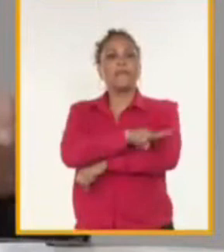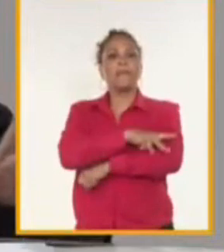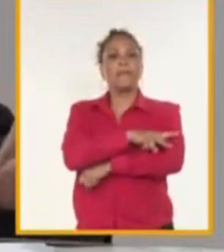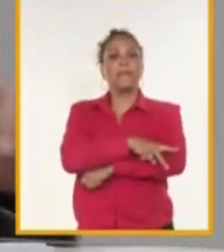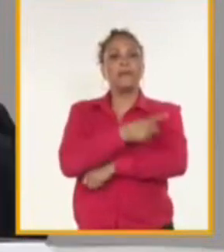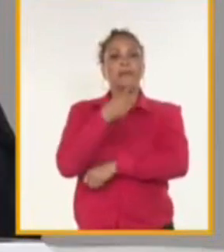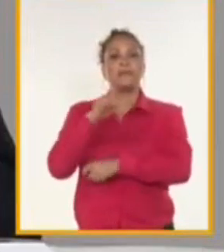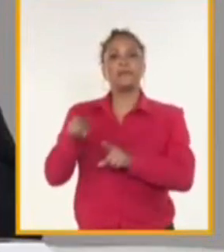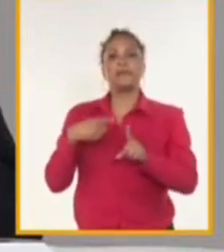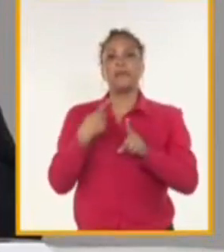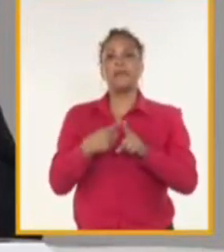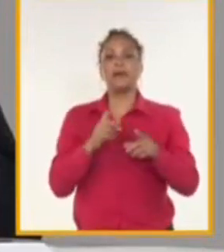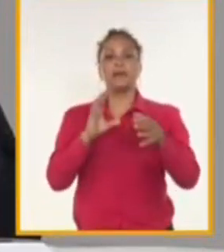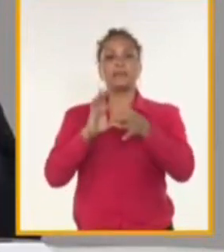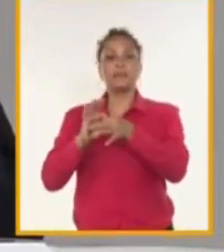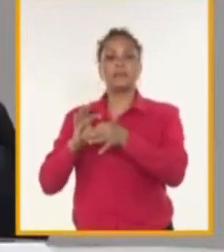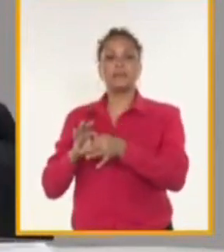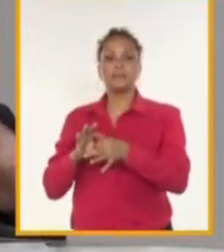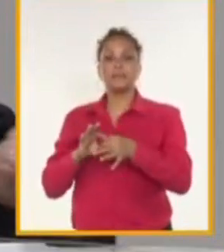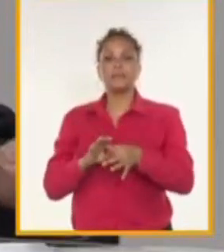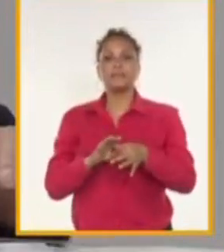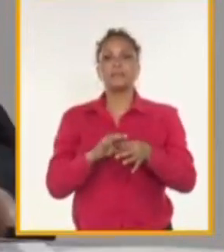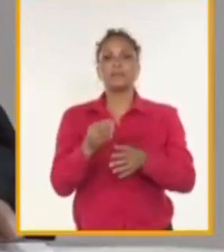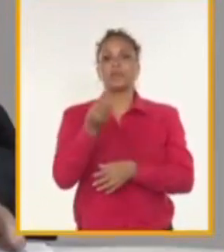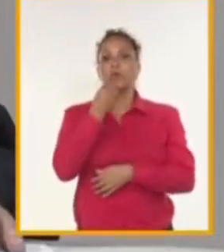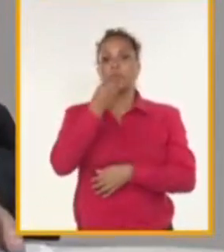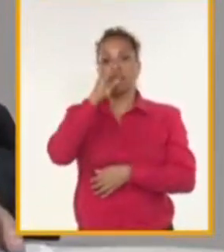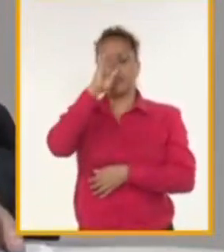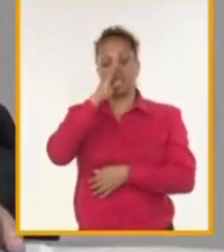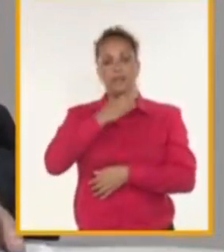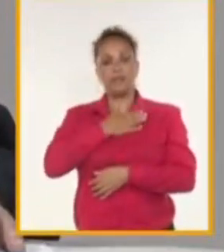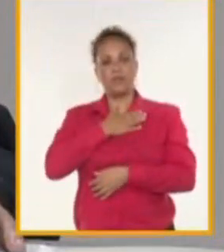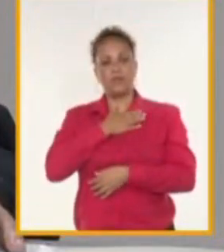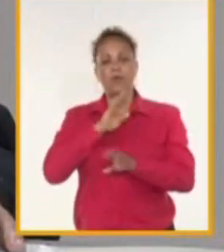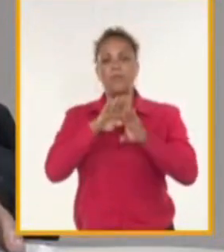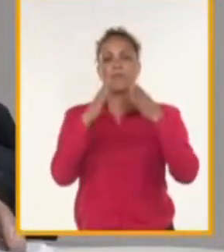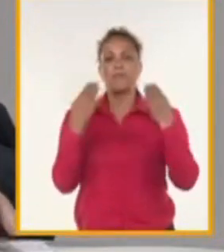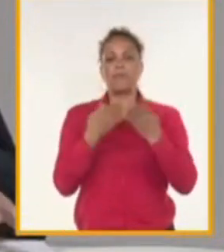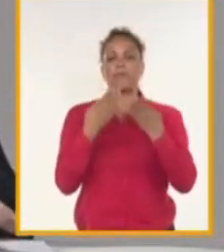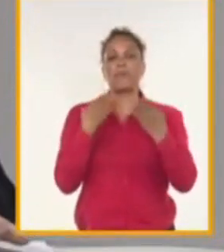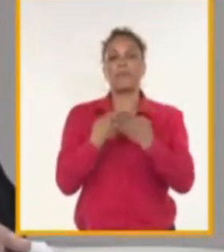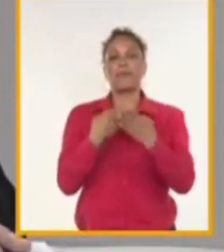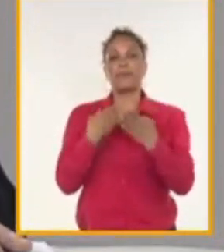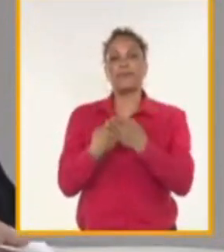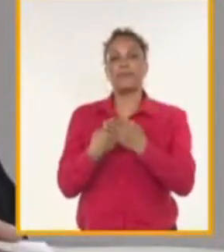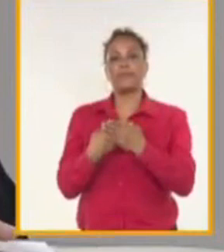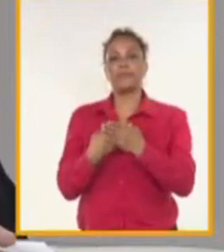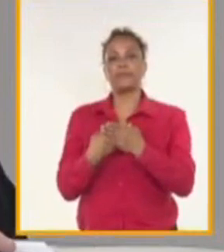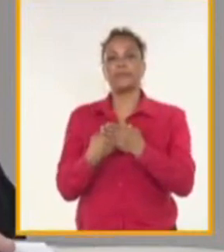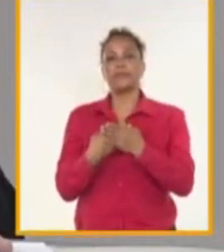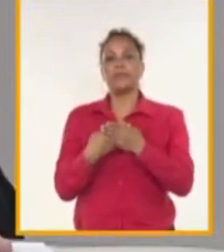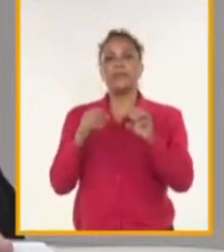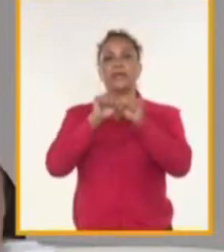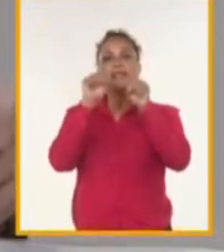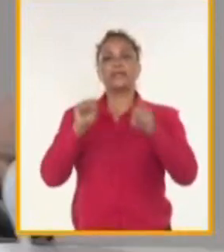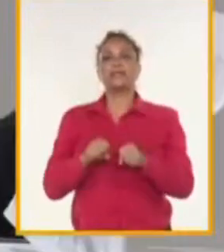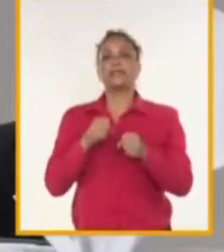de la cadena logística del país para todos los sectores que conforman hoy el sistema empresarial